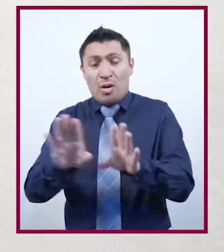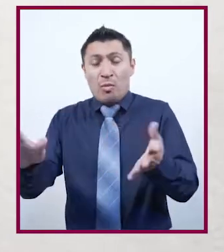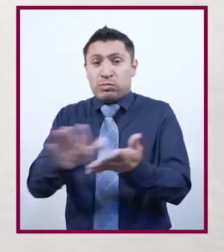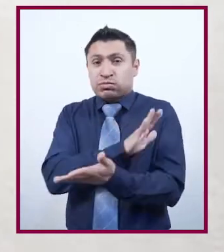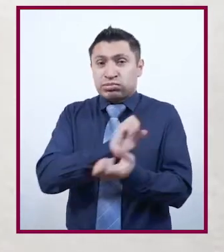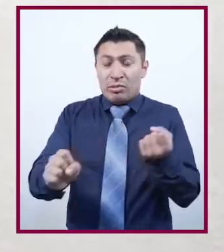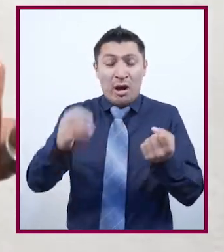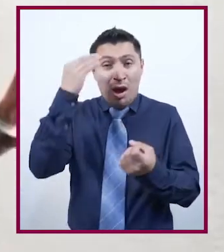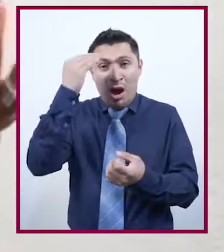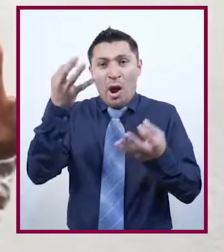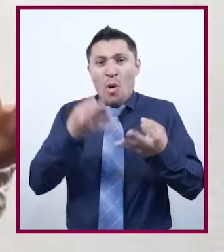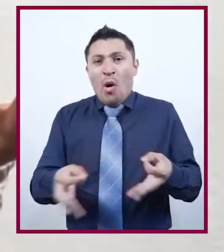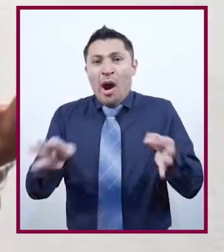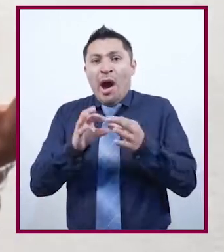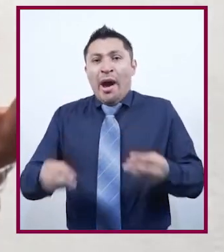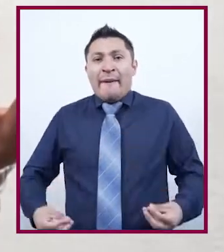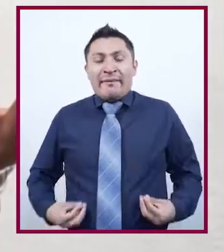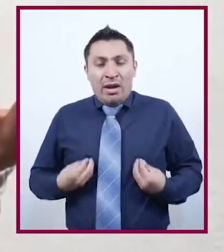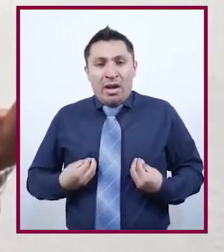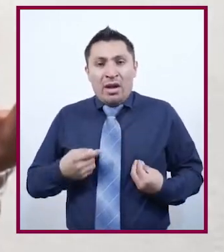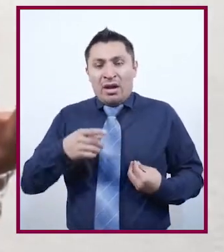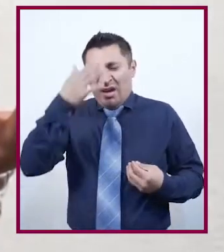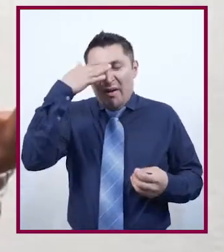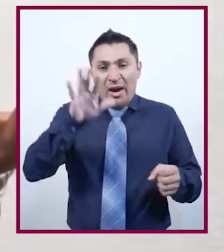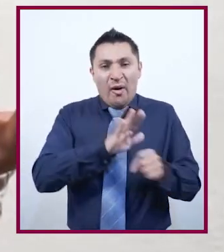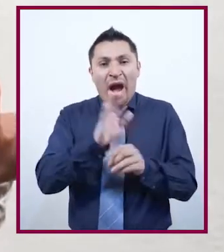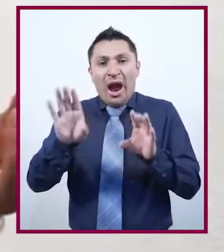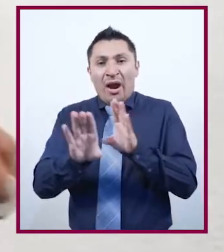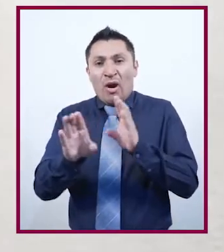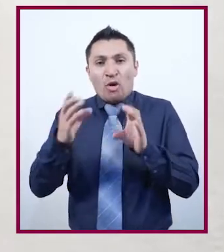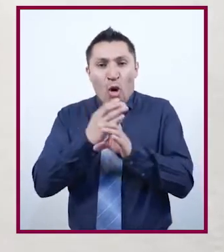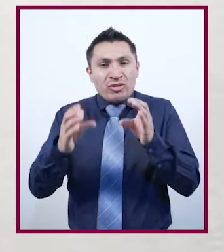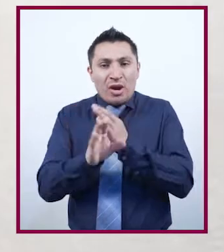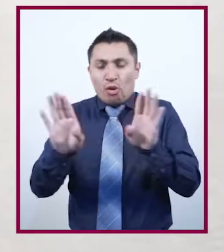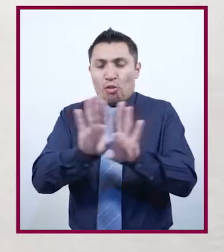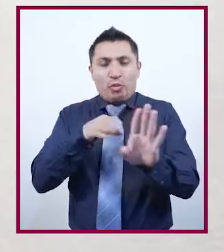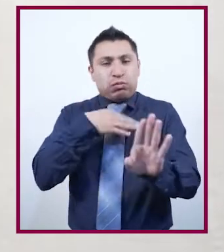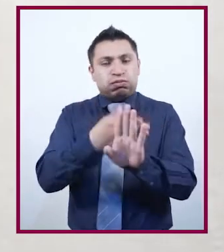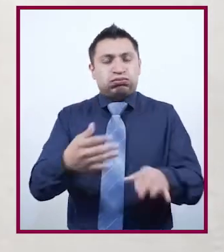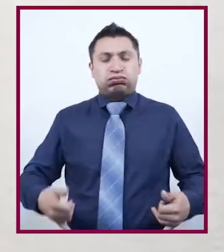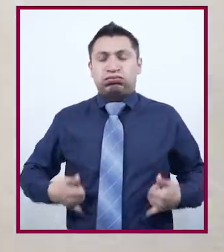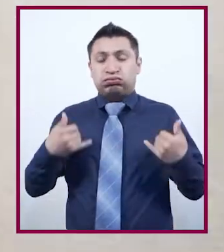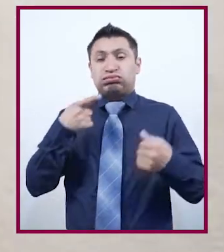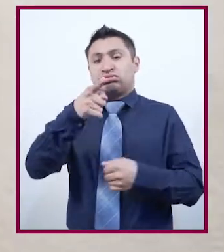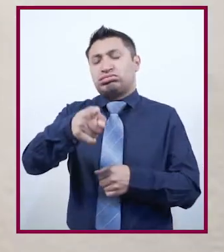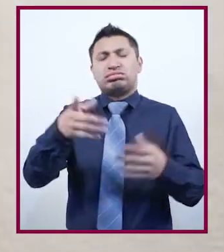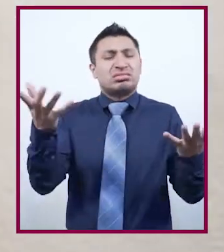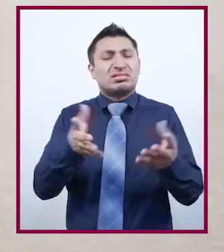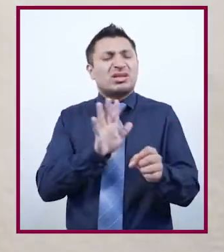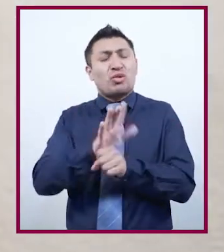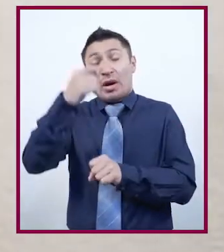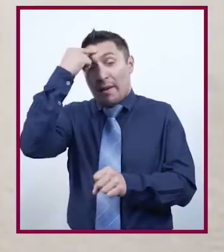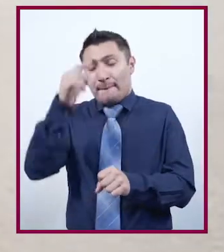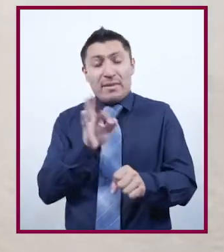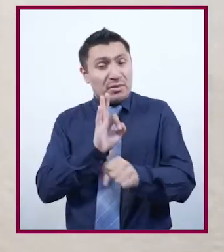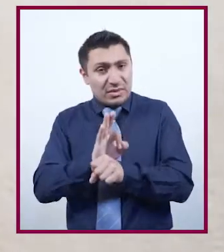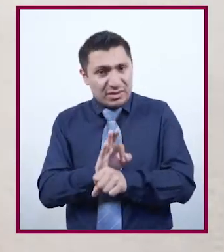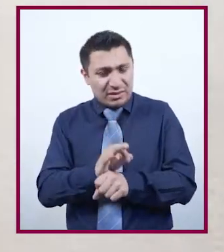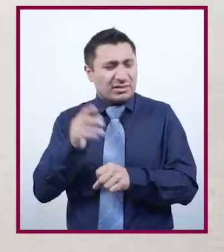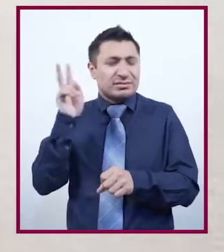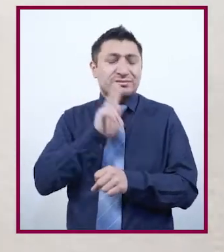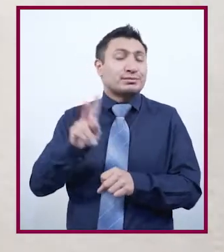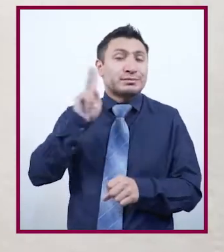importante de tu vida? ¿Sabes qué factores pueden arruinar tu juventud? ¿Qué tienes que hacer para defenderla? Vamos a ver cómo